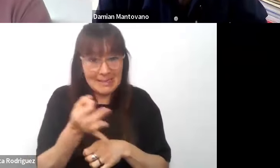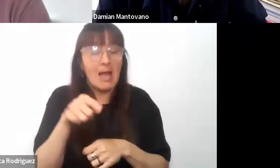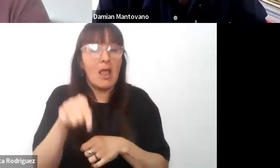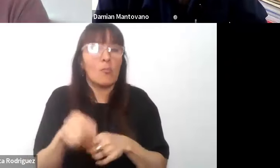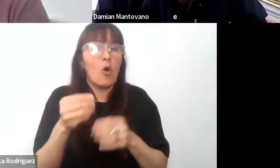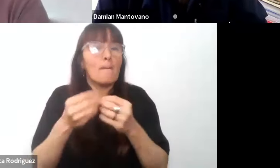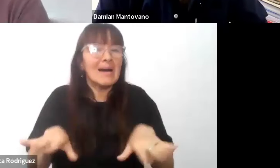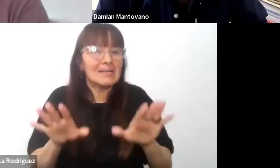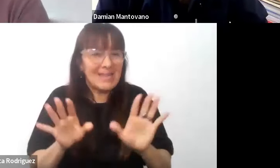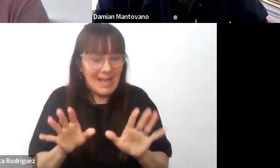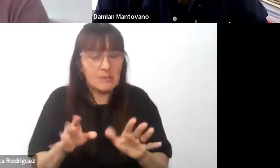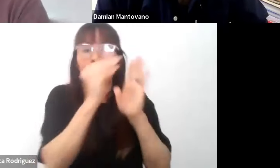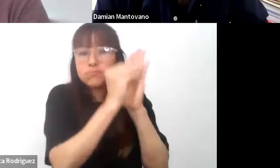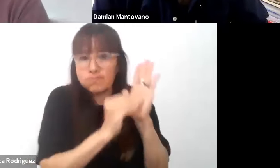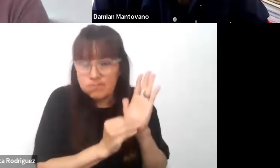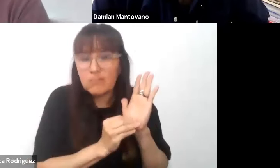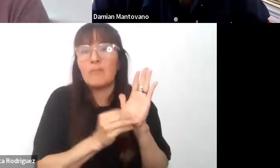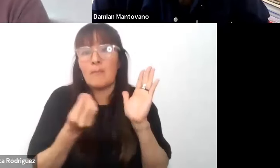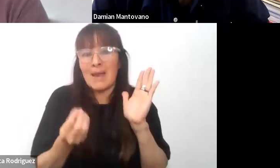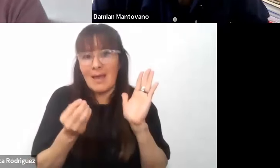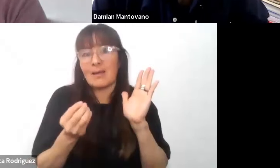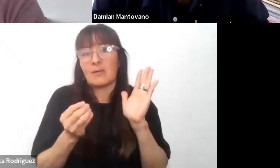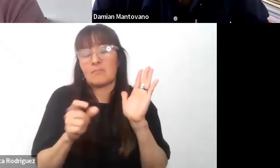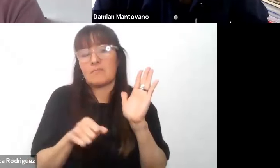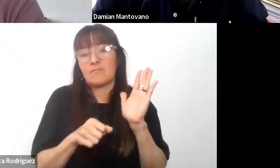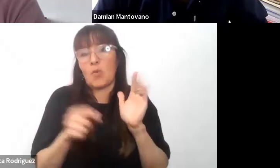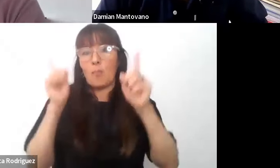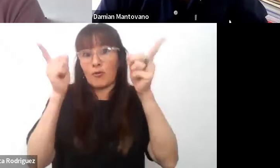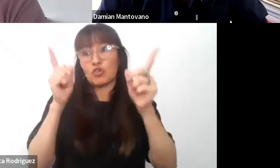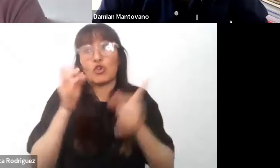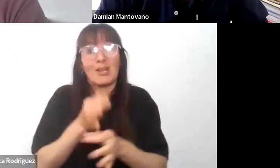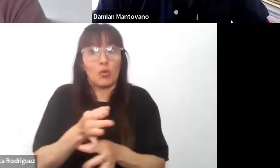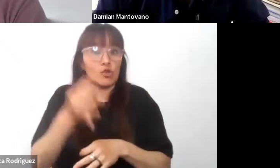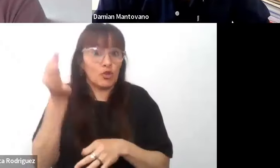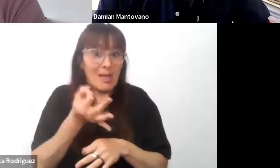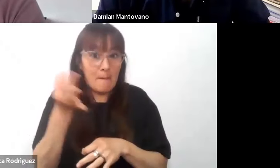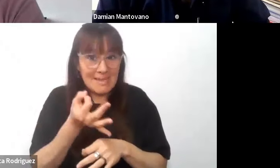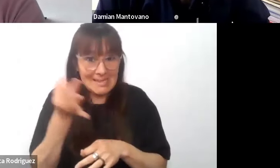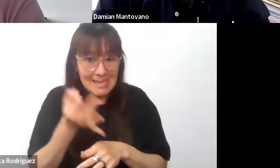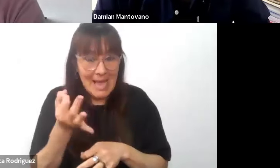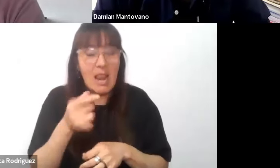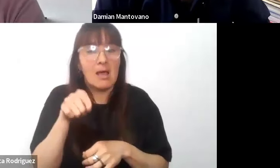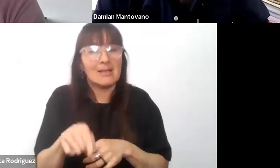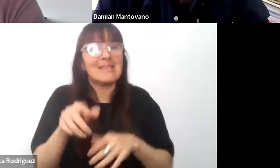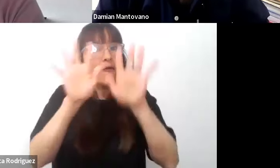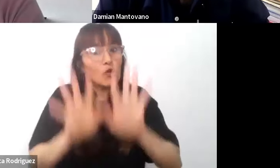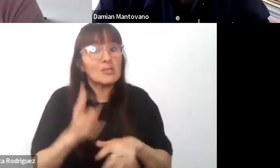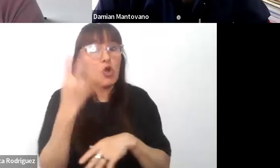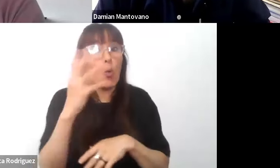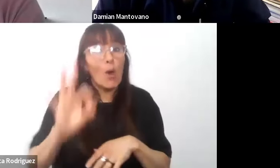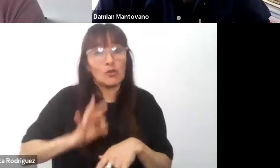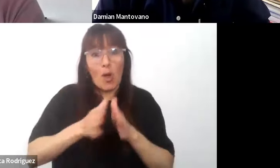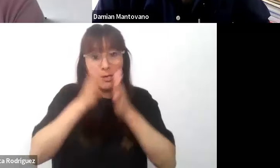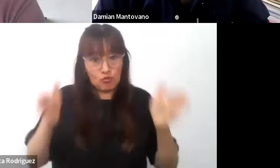si se anotan para formarse como estudiantes como profesores de educación especial es una formación de cuatro años